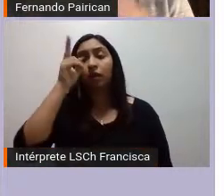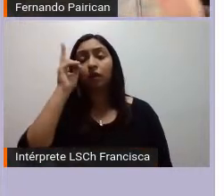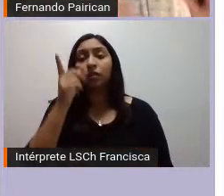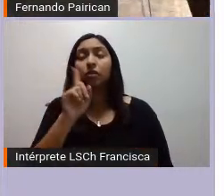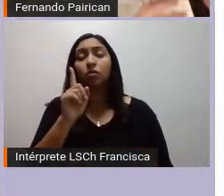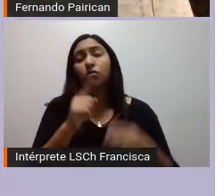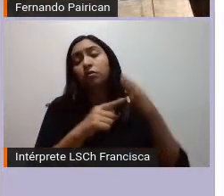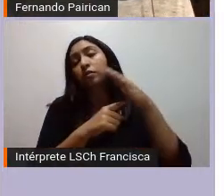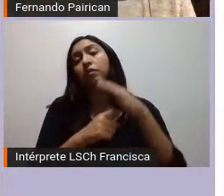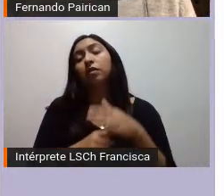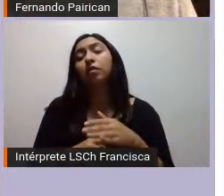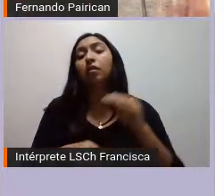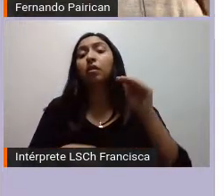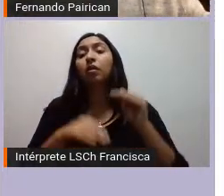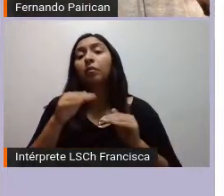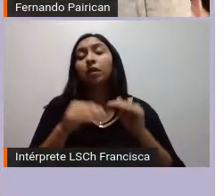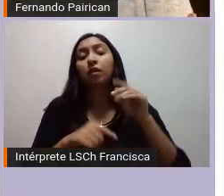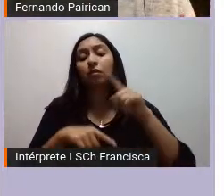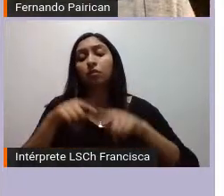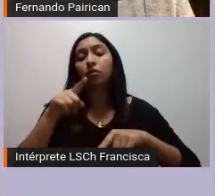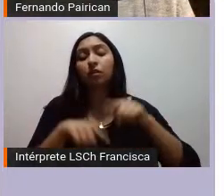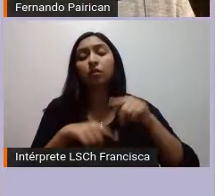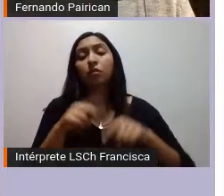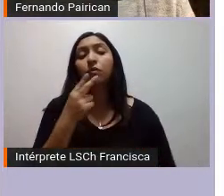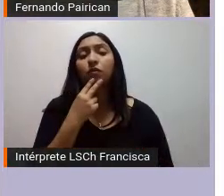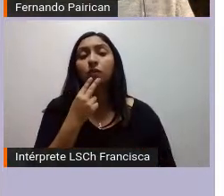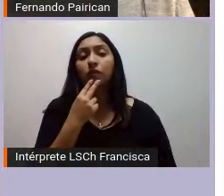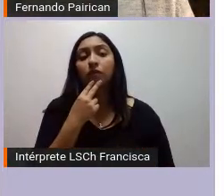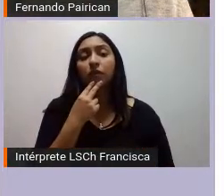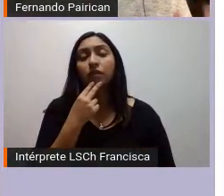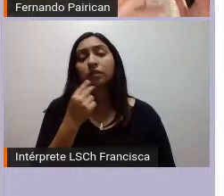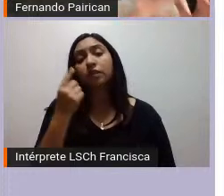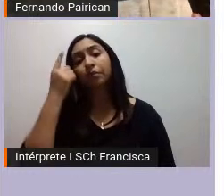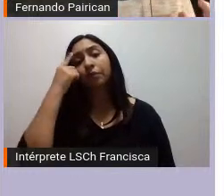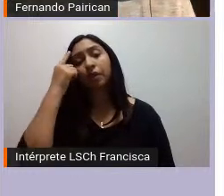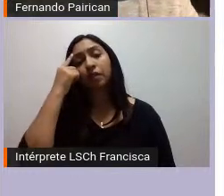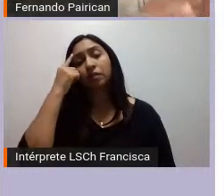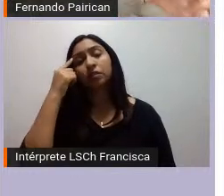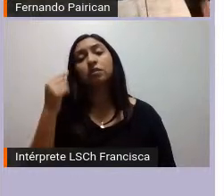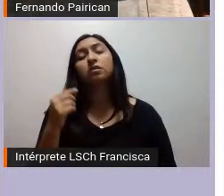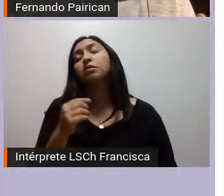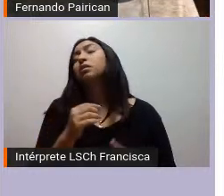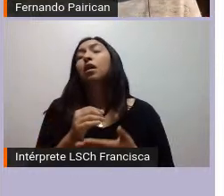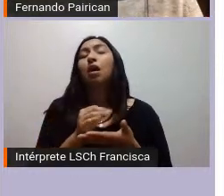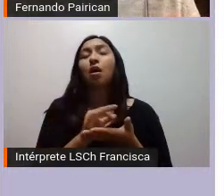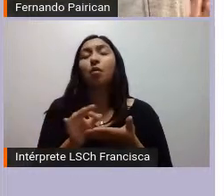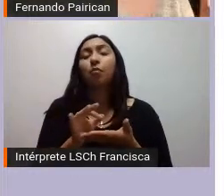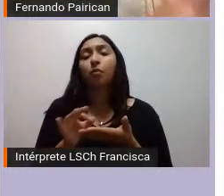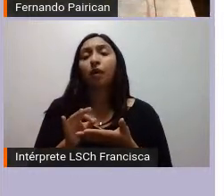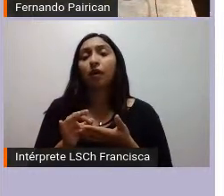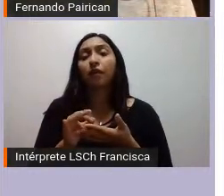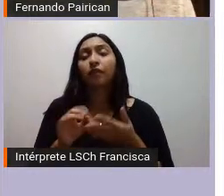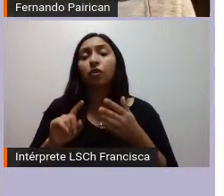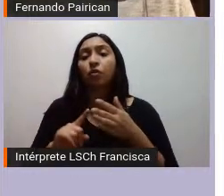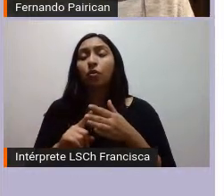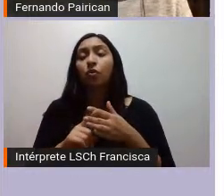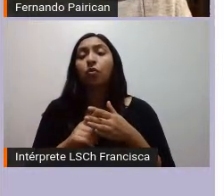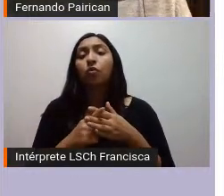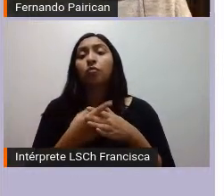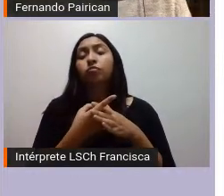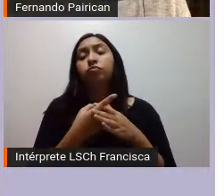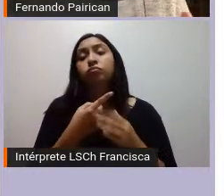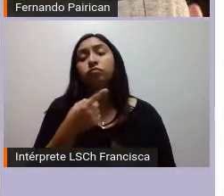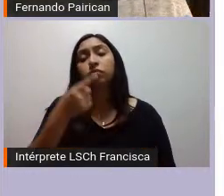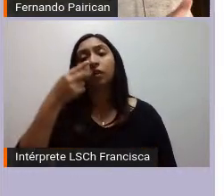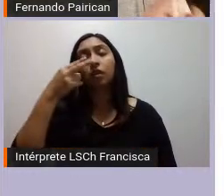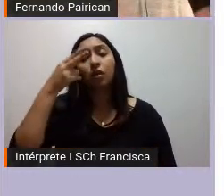el territorio en el que estés viviendo porque se tiende a pensar que los pueblos originarios deben estar en sus territorios históricos deberían estar si no se habría generado una